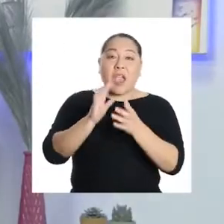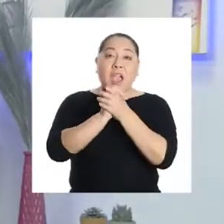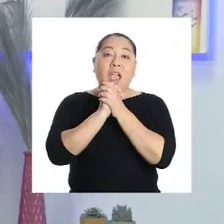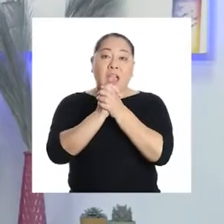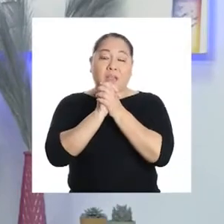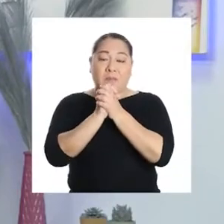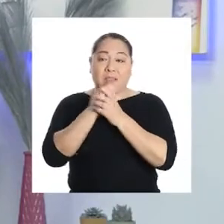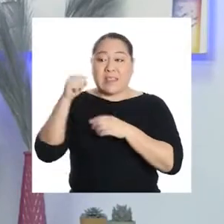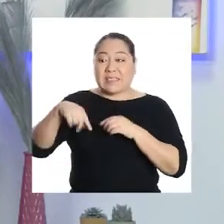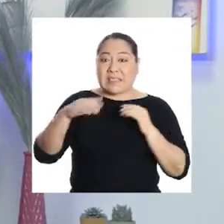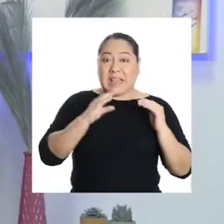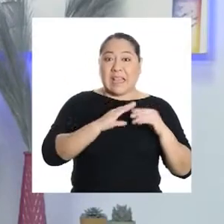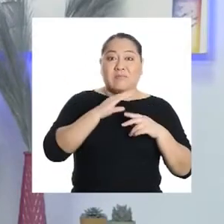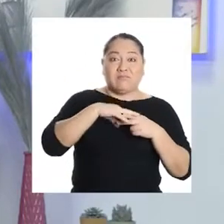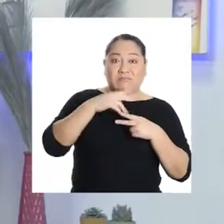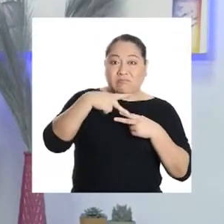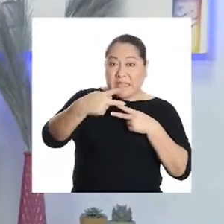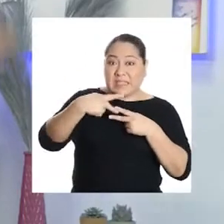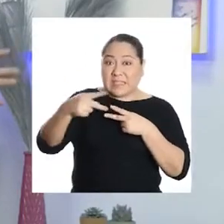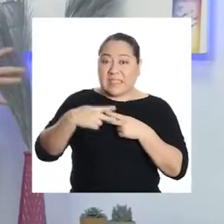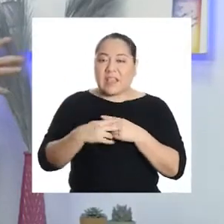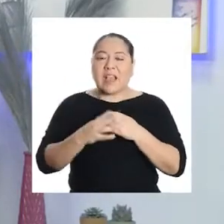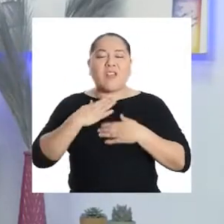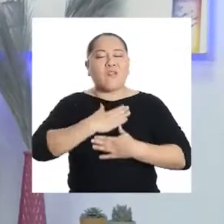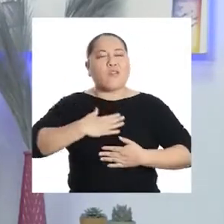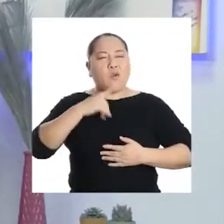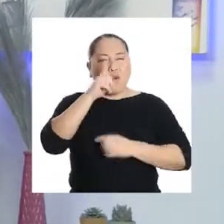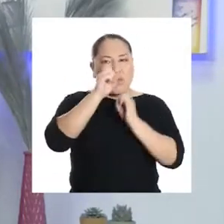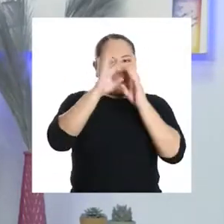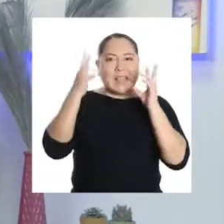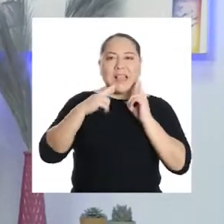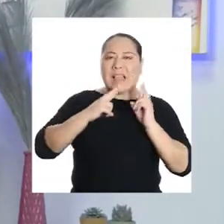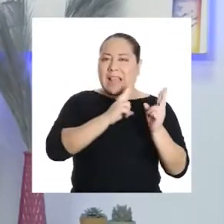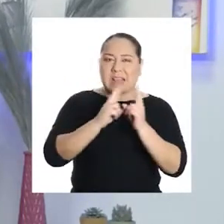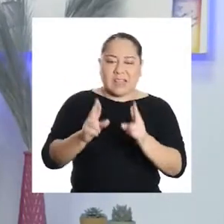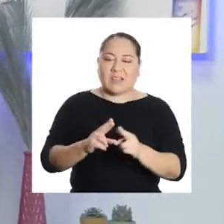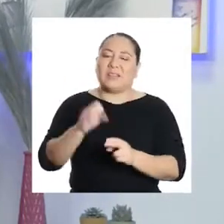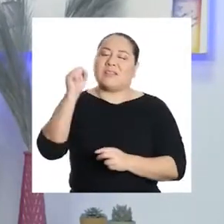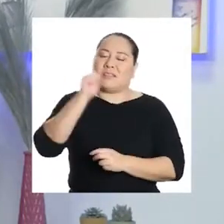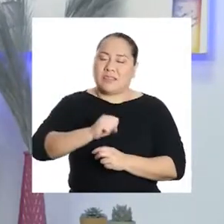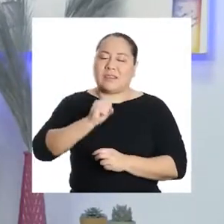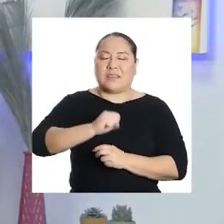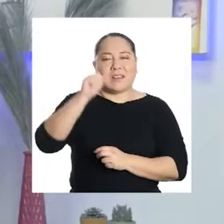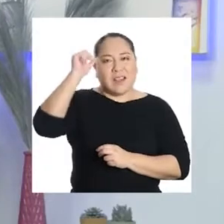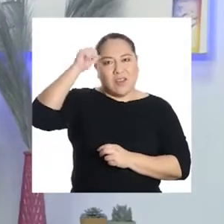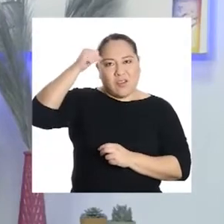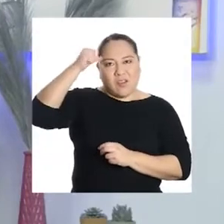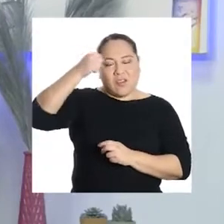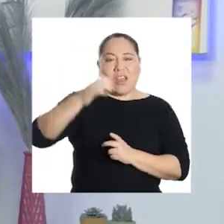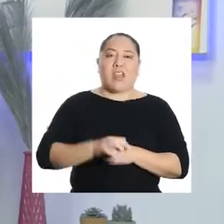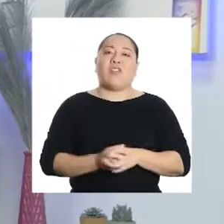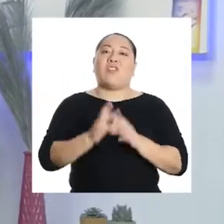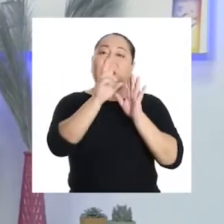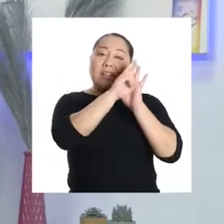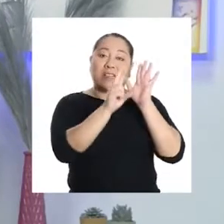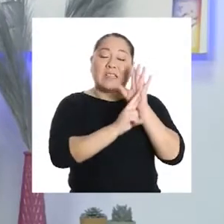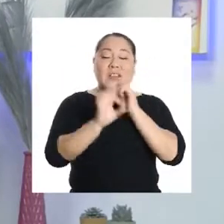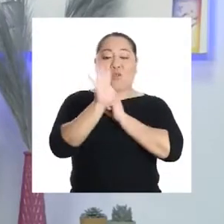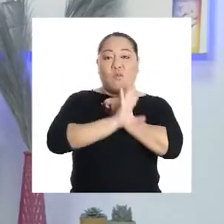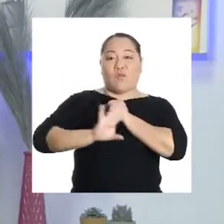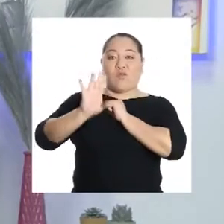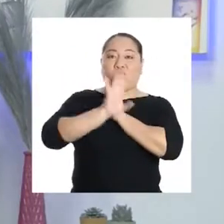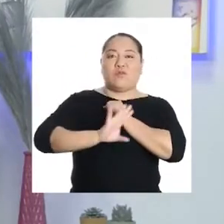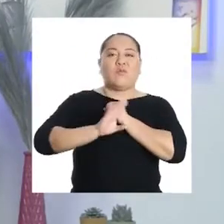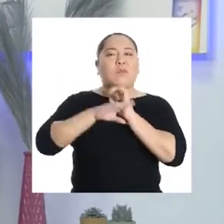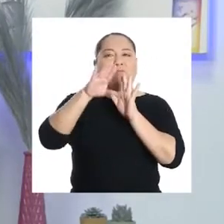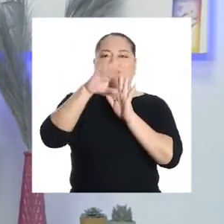amigas del barrio a disfrutar de un día en el río. Claro, siempre teniendo en cuenta las medidas de bioseguridad